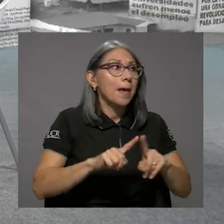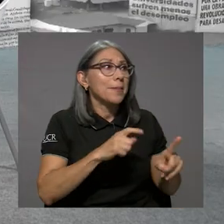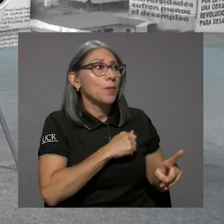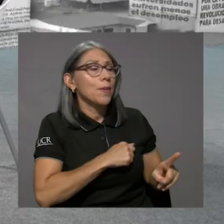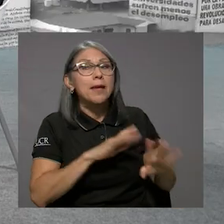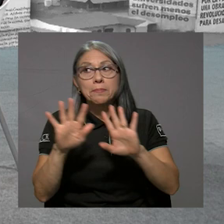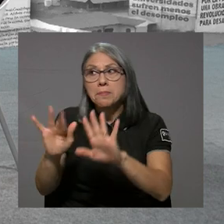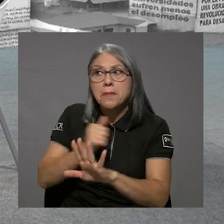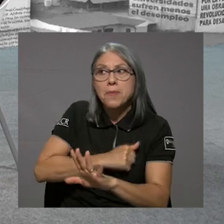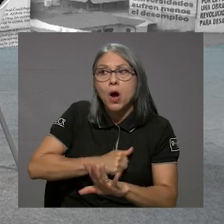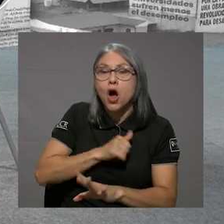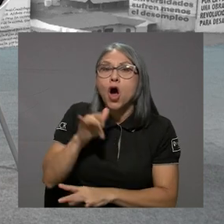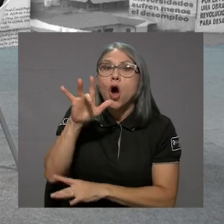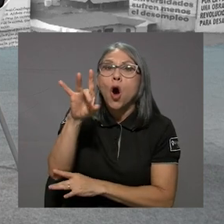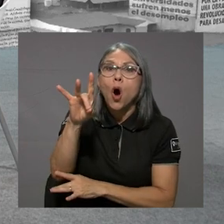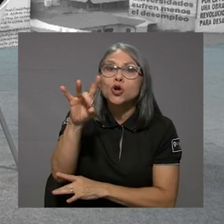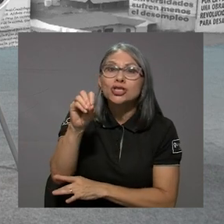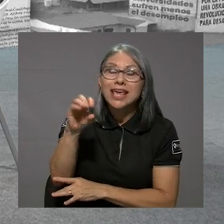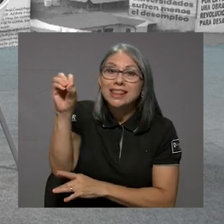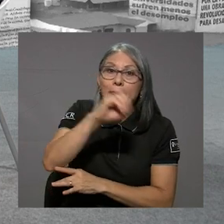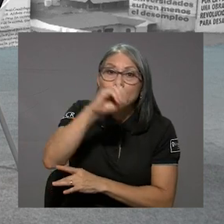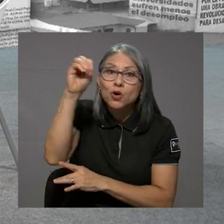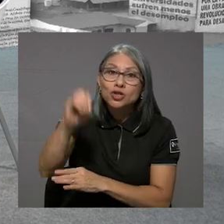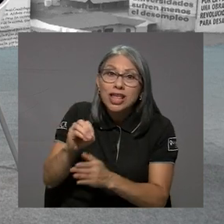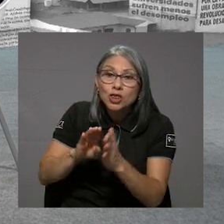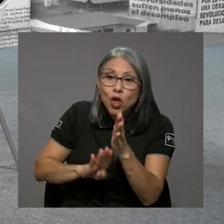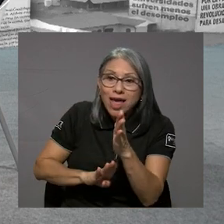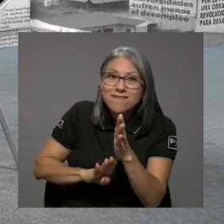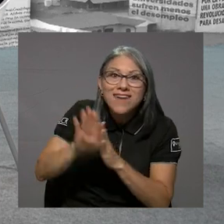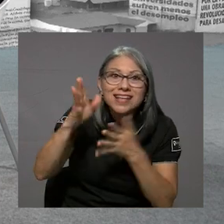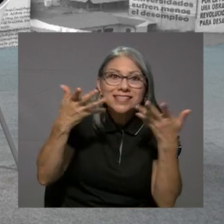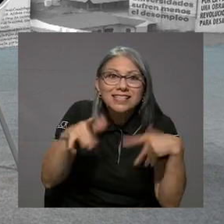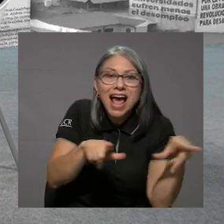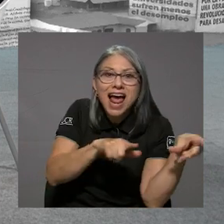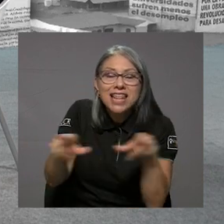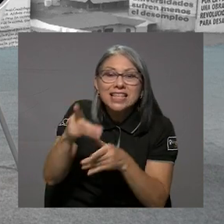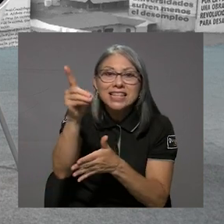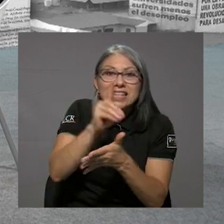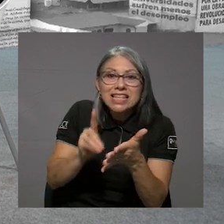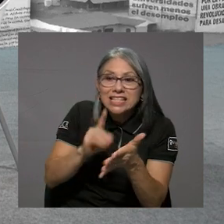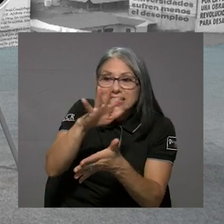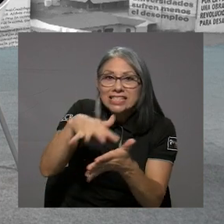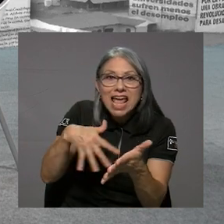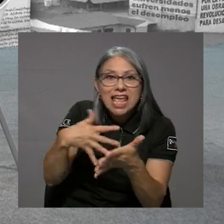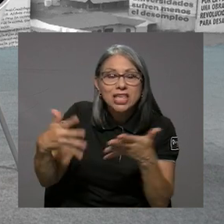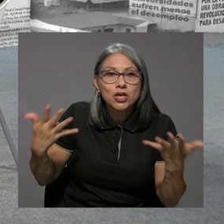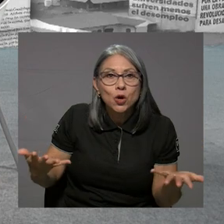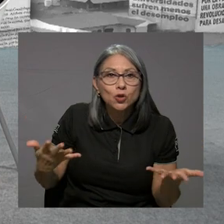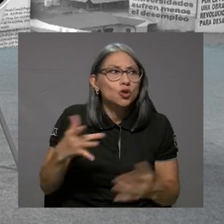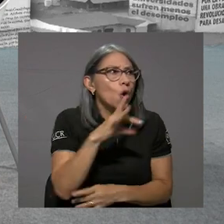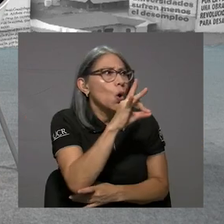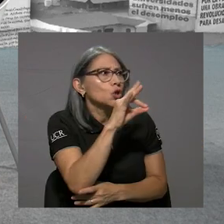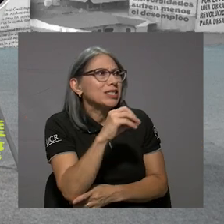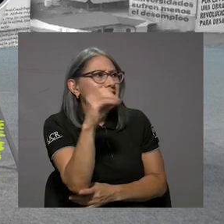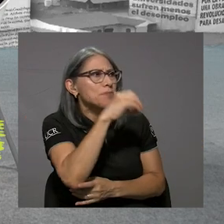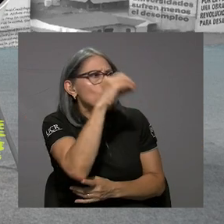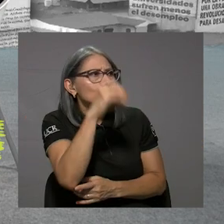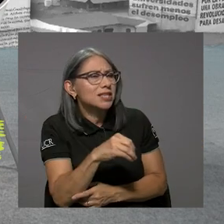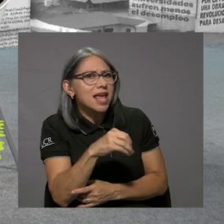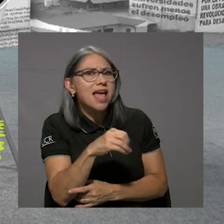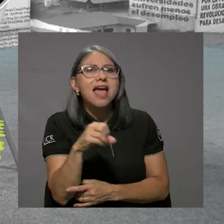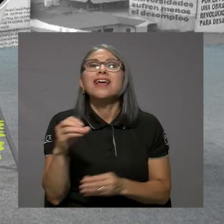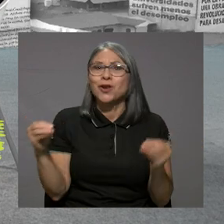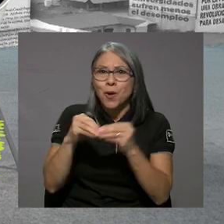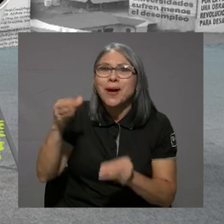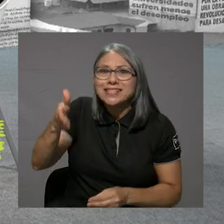quedó 80% de avance en diseños, en diseños, que lo más